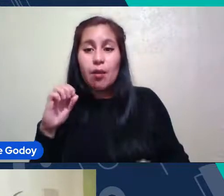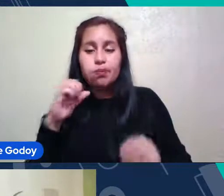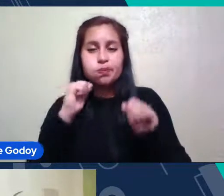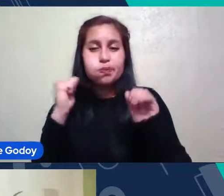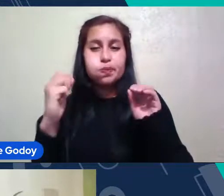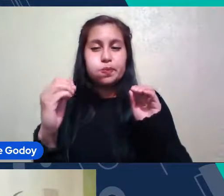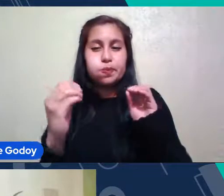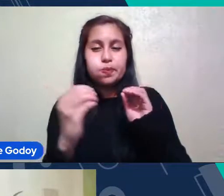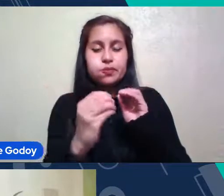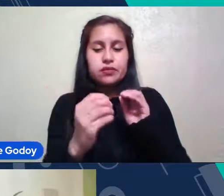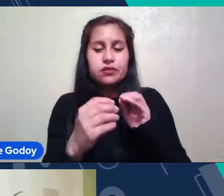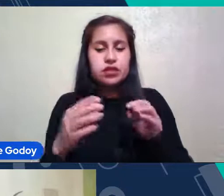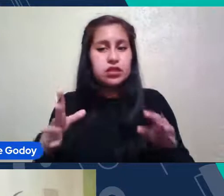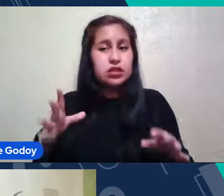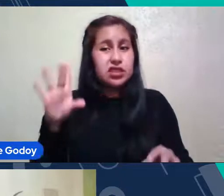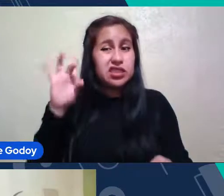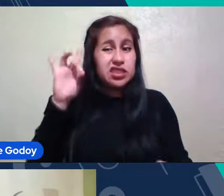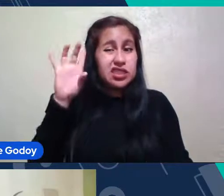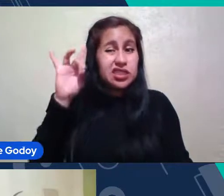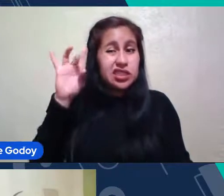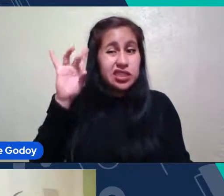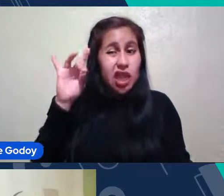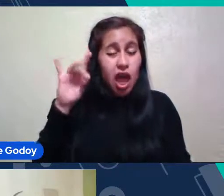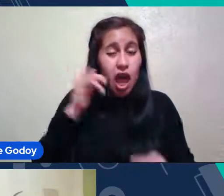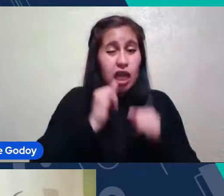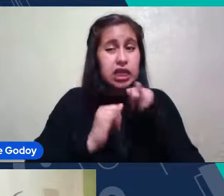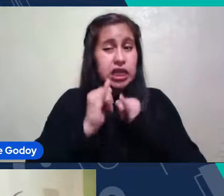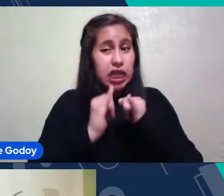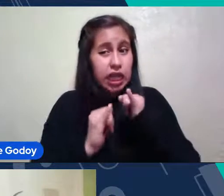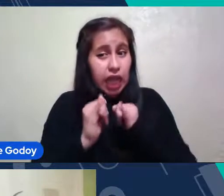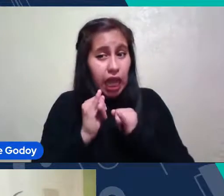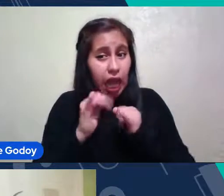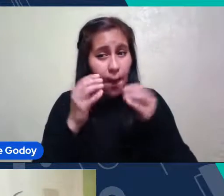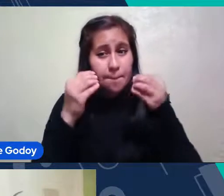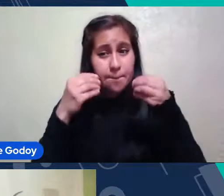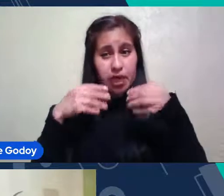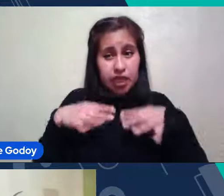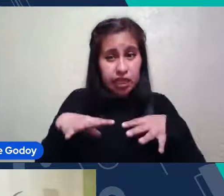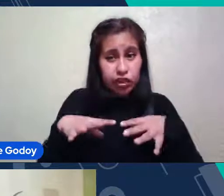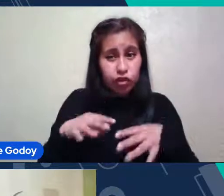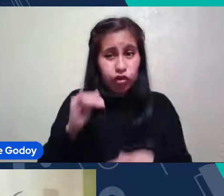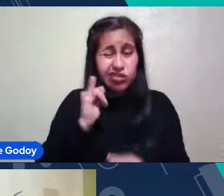Ahí Perdimos Un poco Estamos Perdiendo Más Sencilla Como